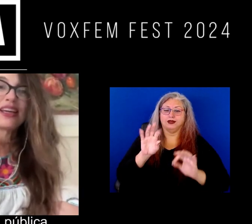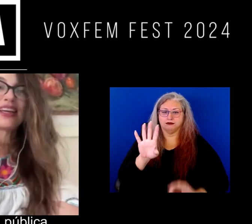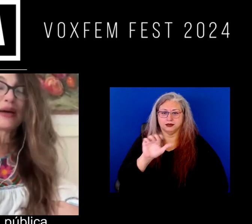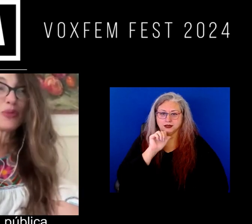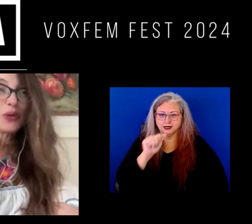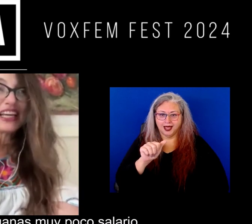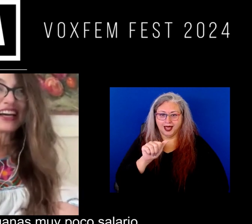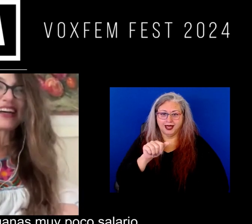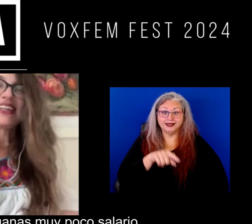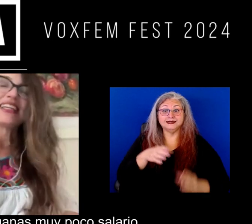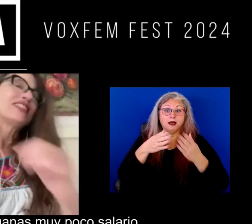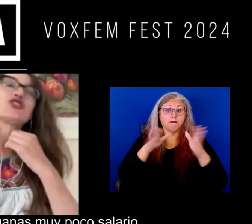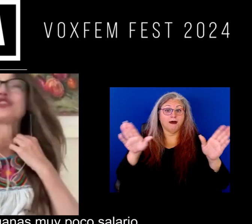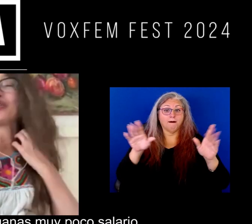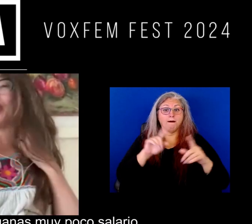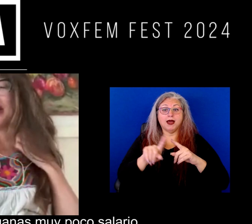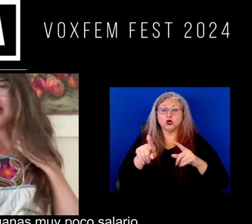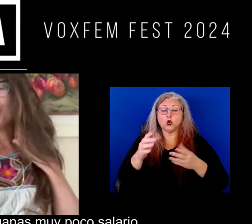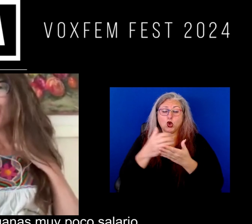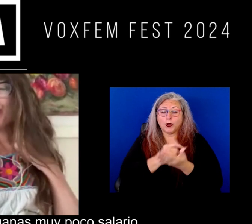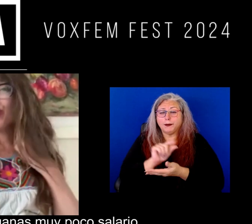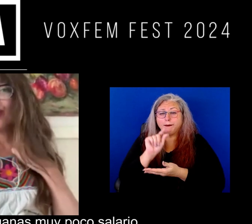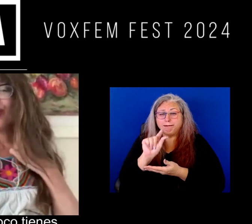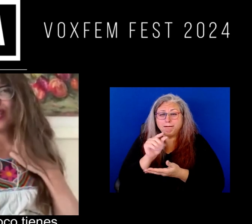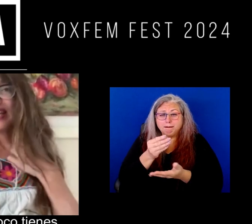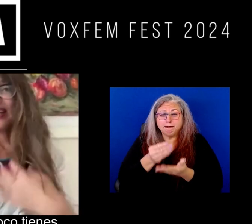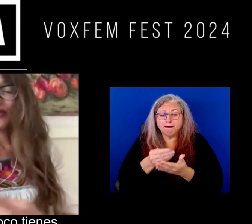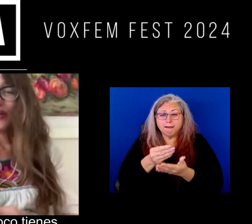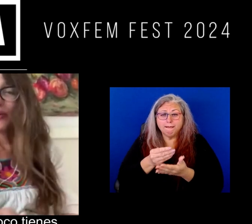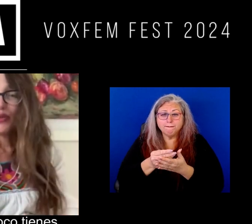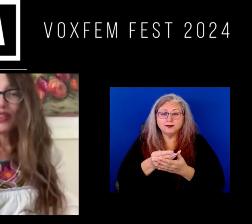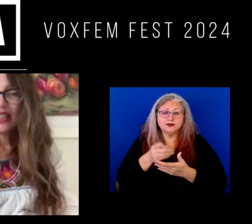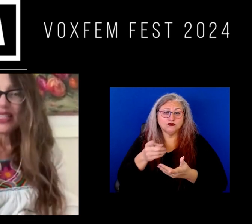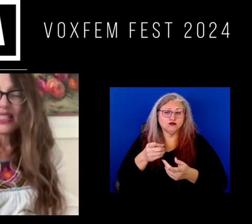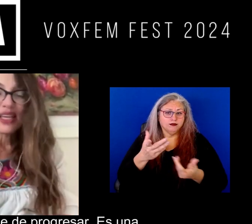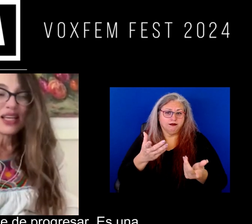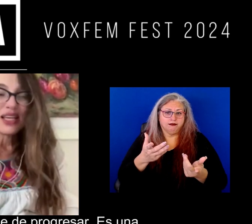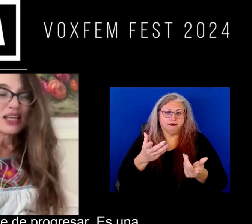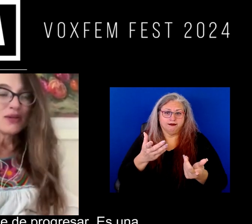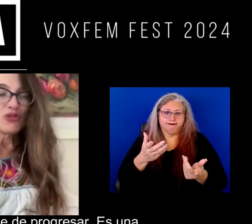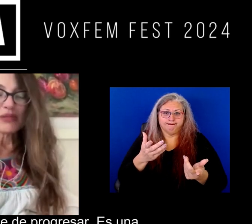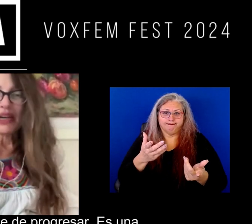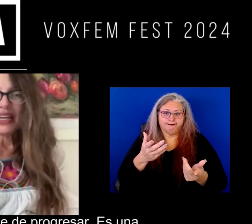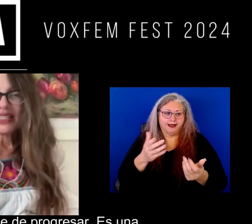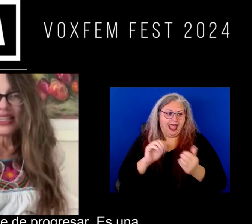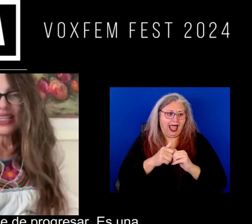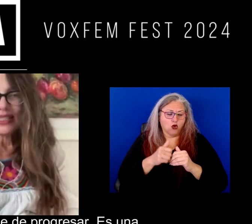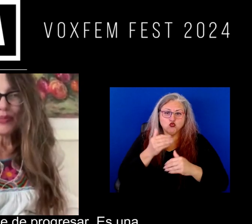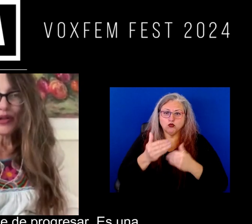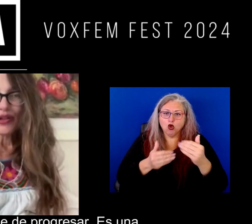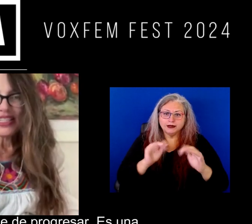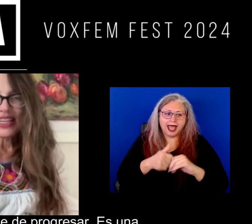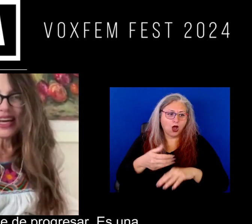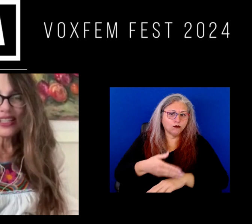en la pública entonces cuando ganas muy poco salario tampoco tienes muchas maneras de